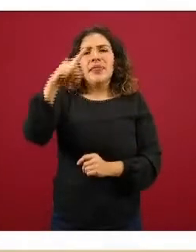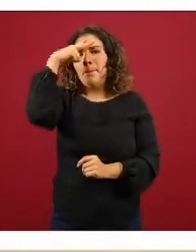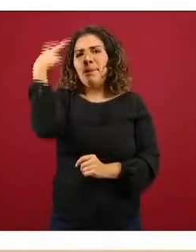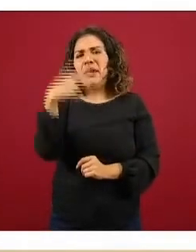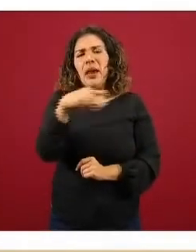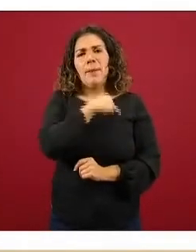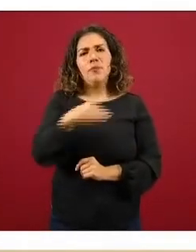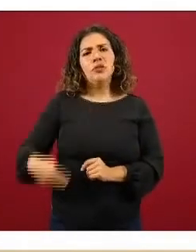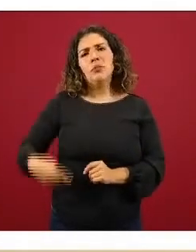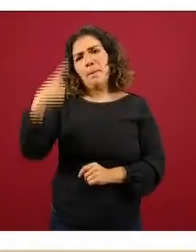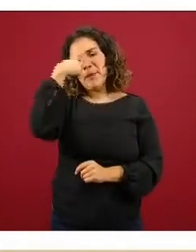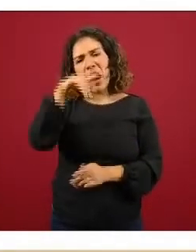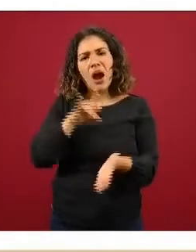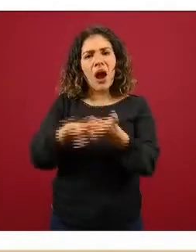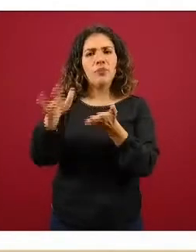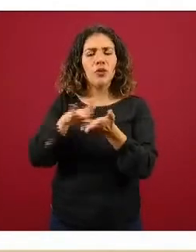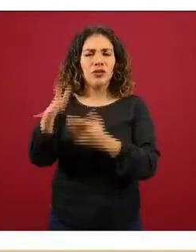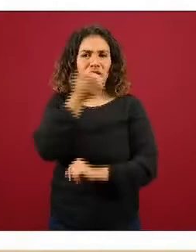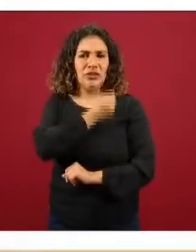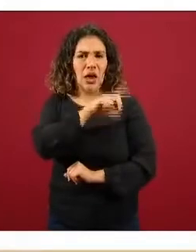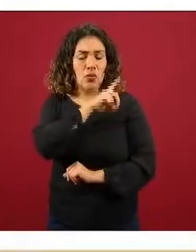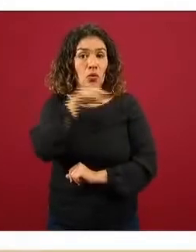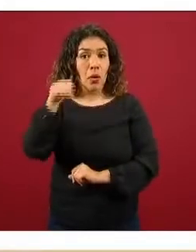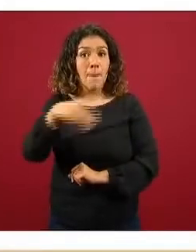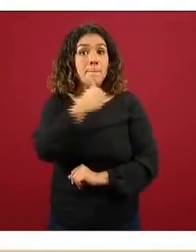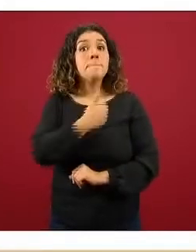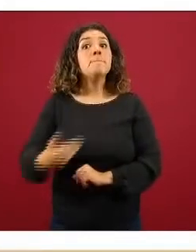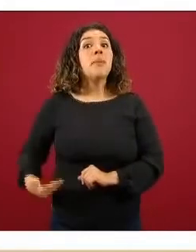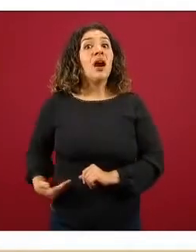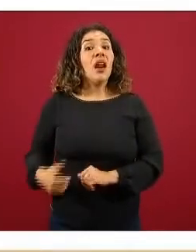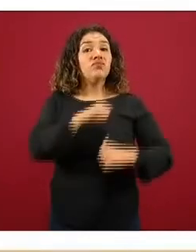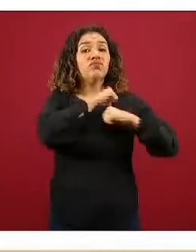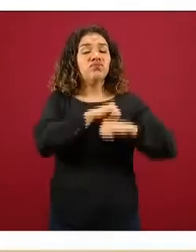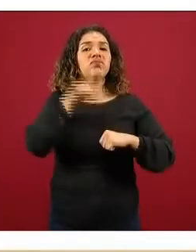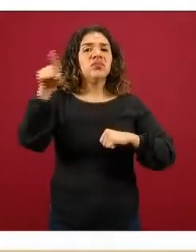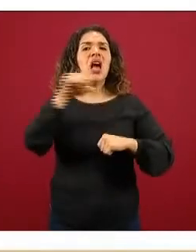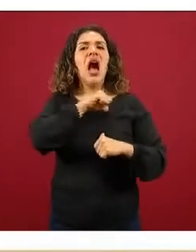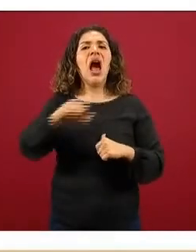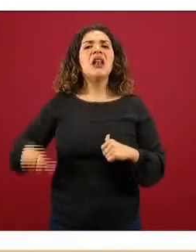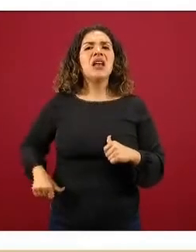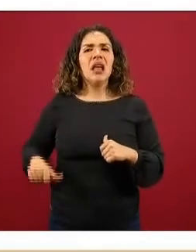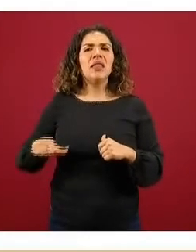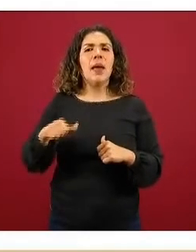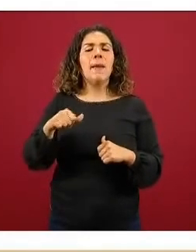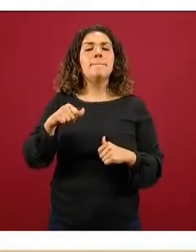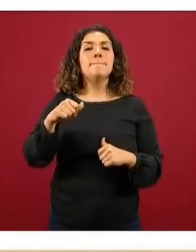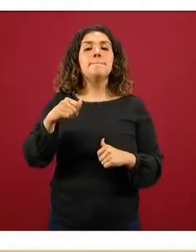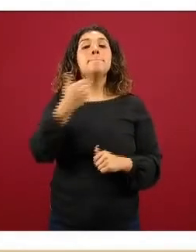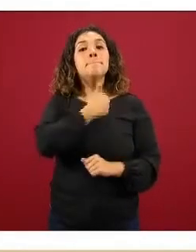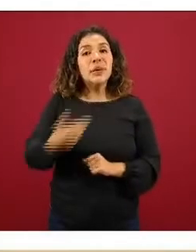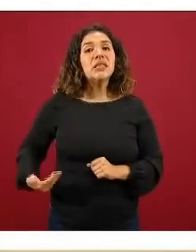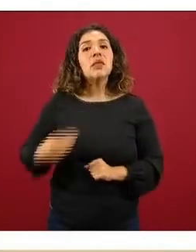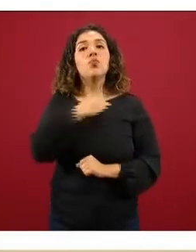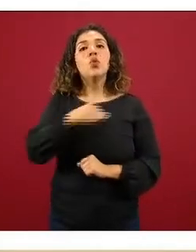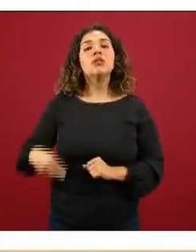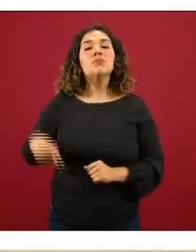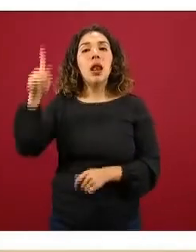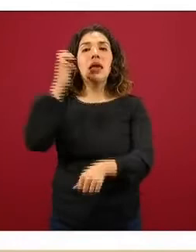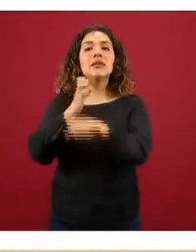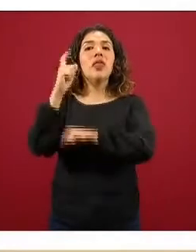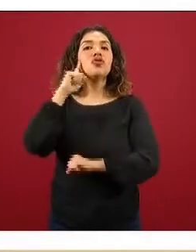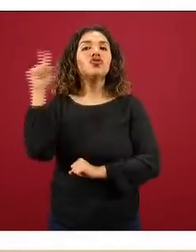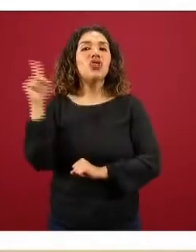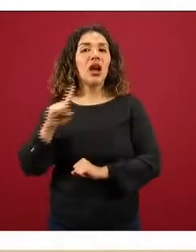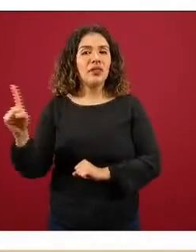Municipios por la Salud, cuyo presidente es el alcalde, el presidente municipal de Zacatecas,